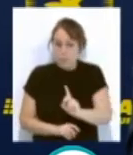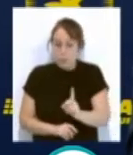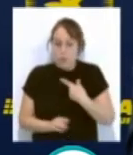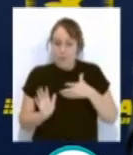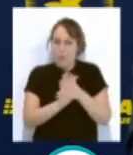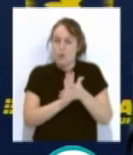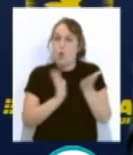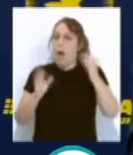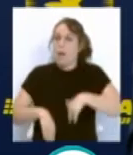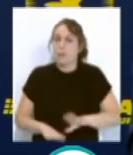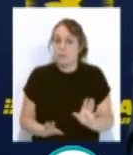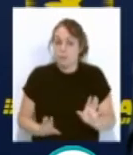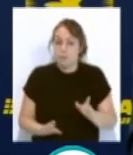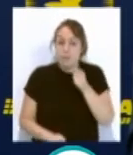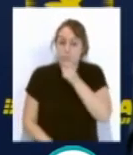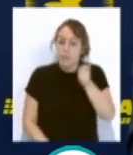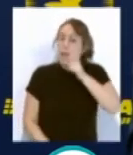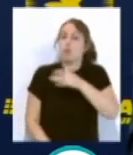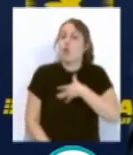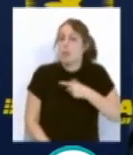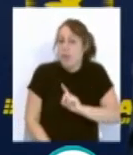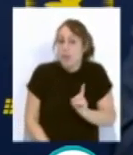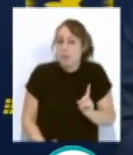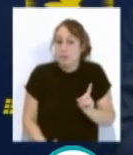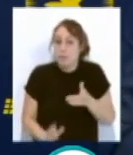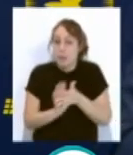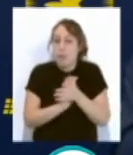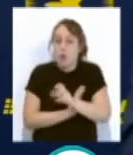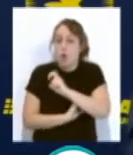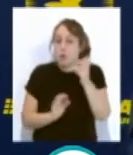más que no quererlo pitar. No hay otra explicación.